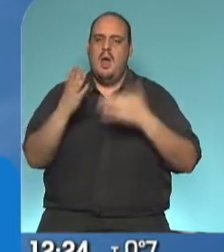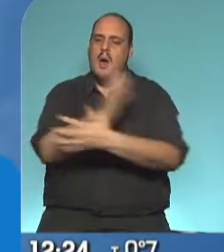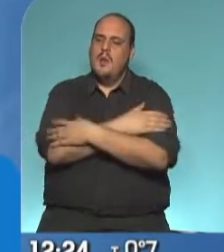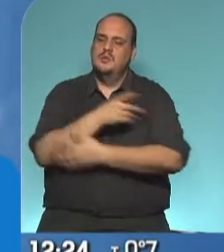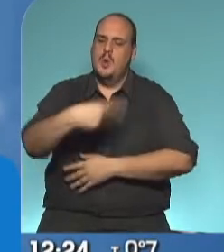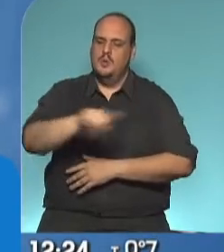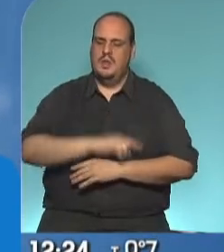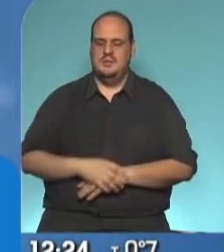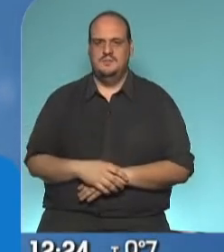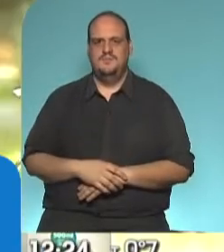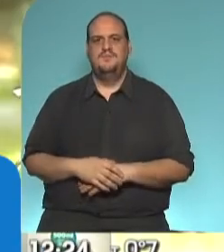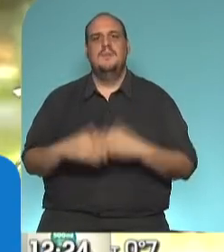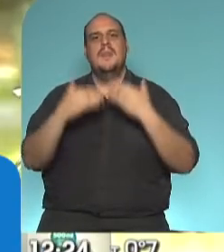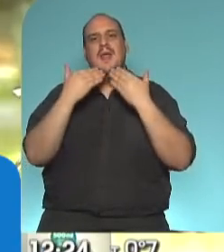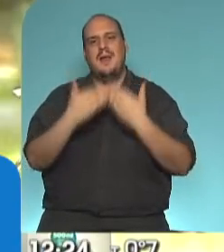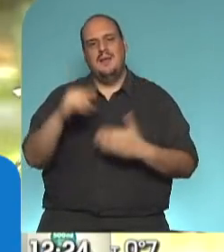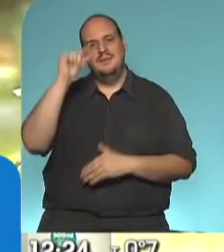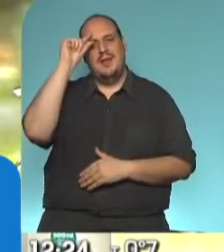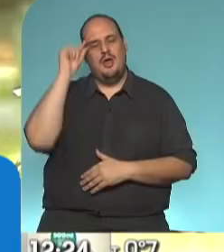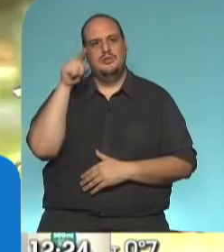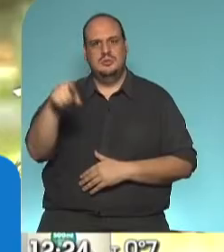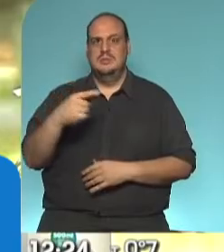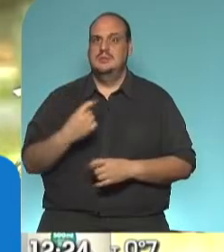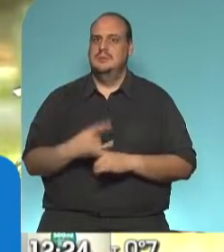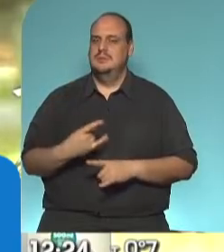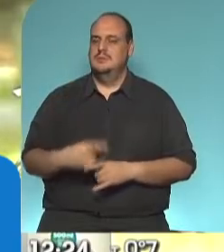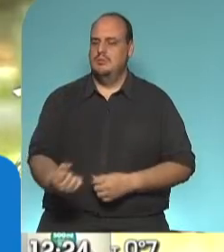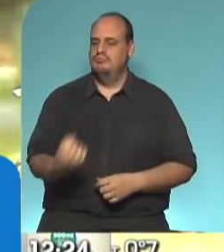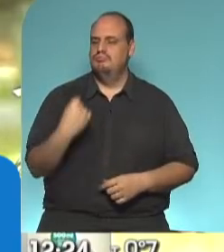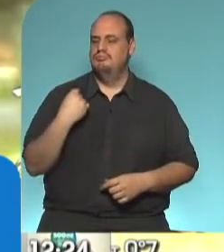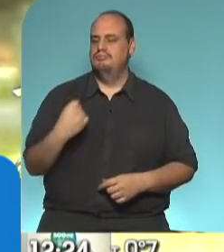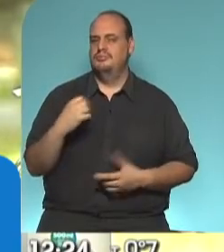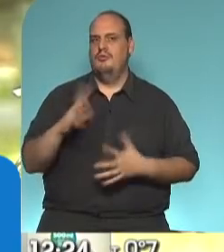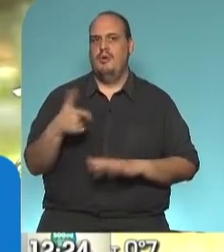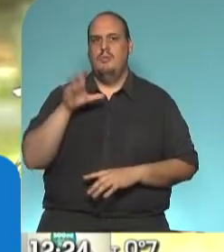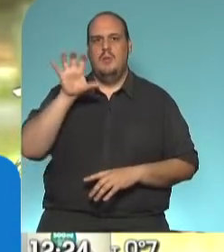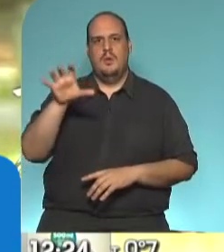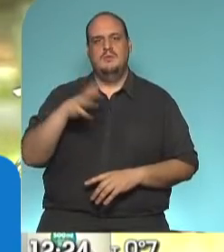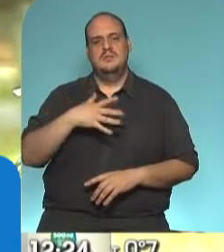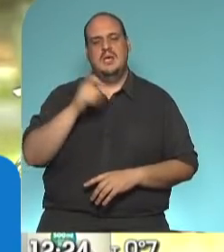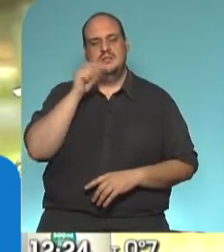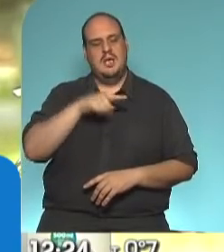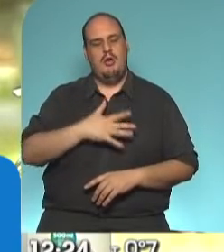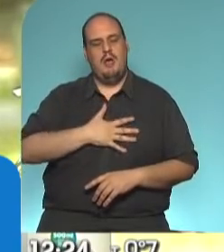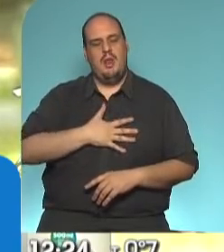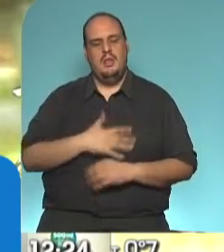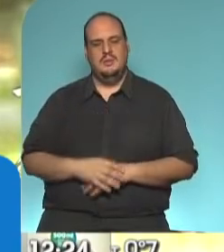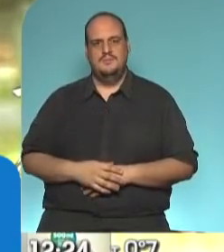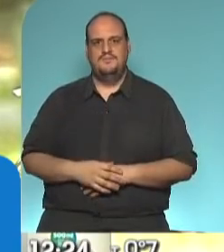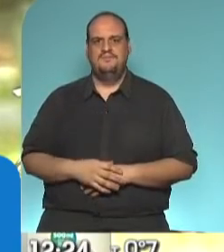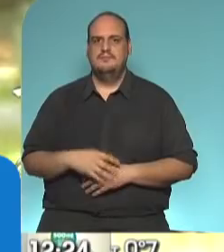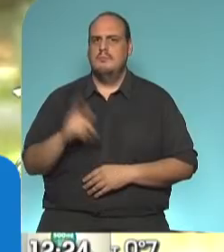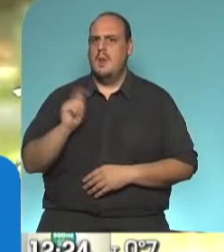Muchas gracias, Coqui, siempre con entusiasmo, con fuerza, desde esa querida provincia de Chaco. Estuvimos hace